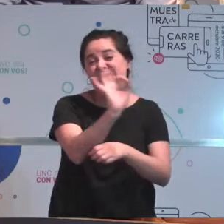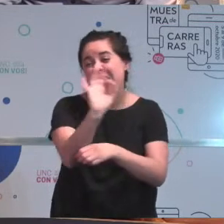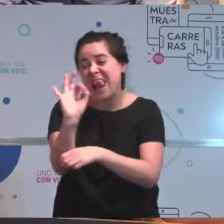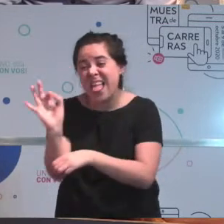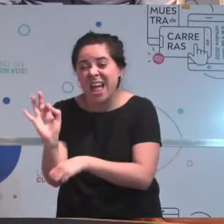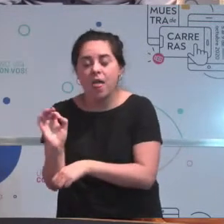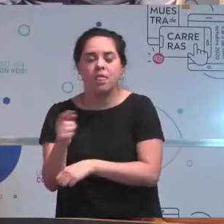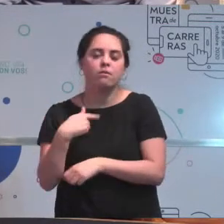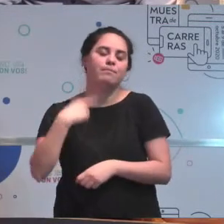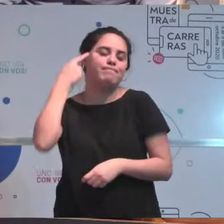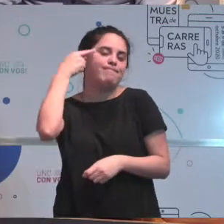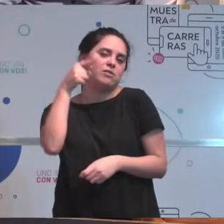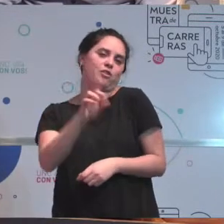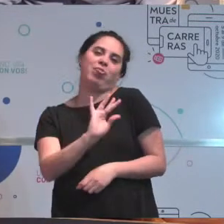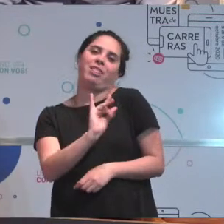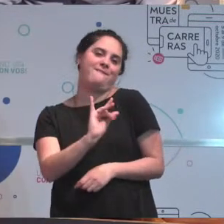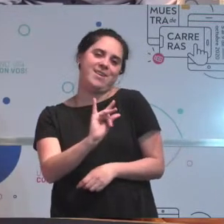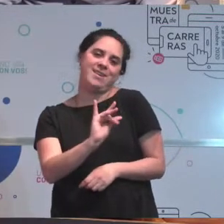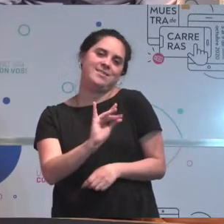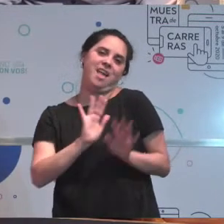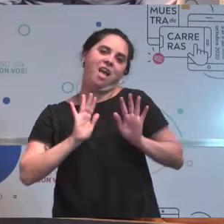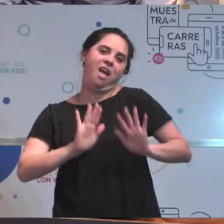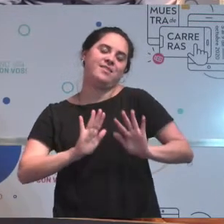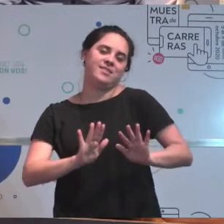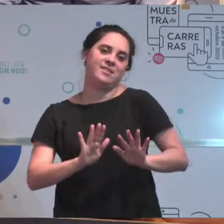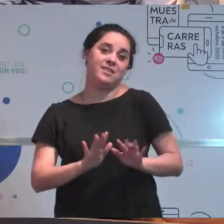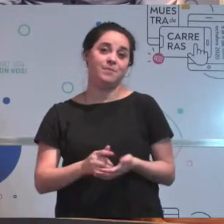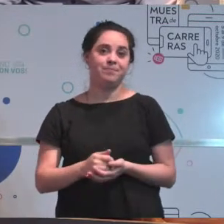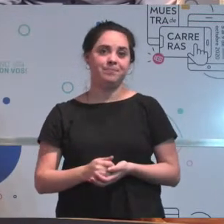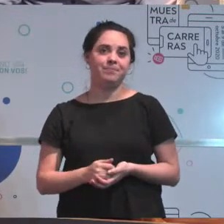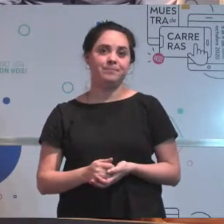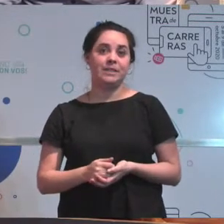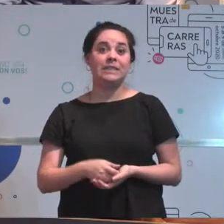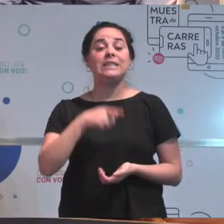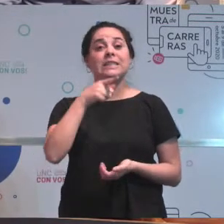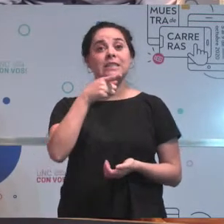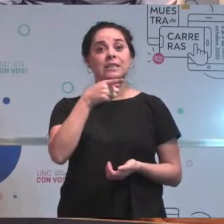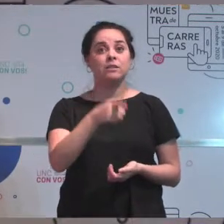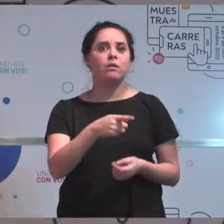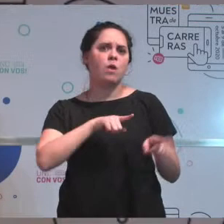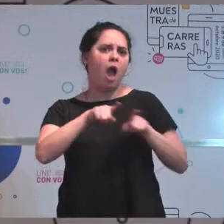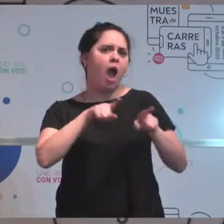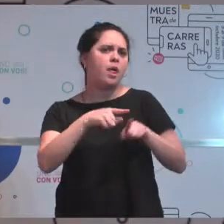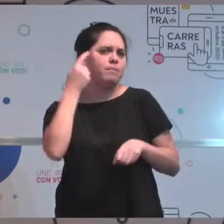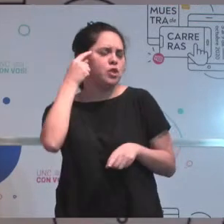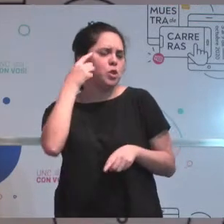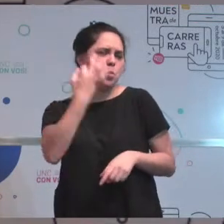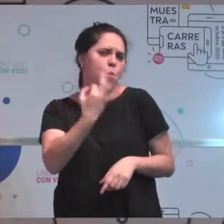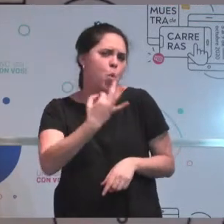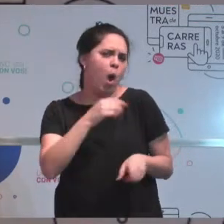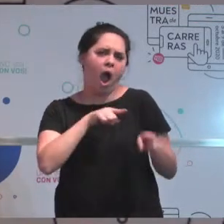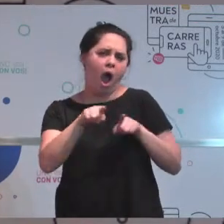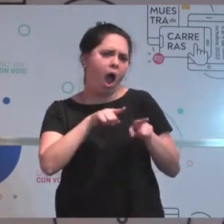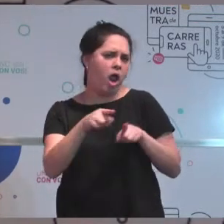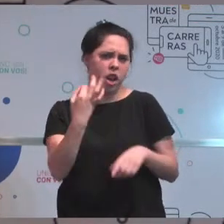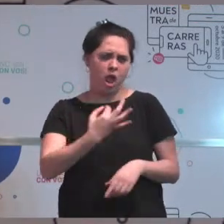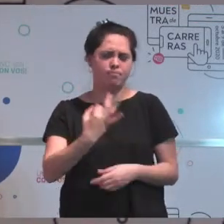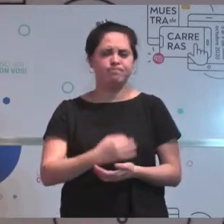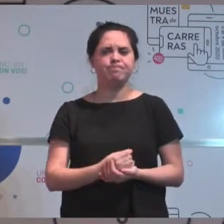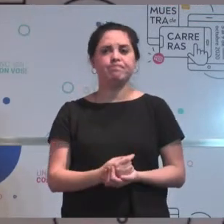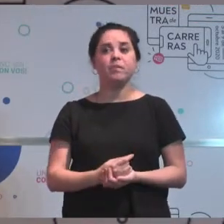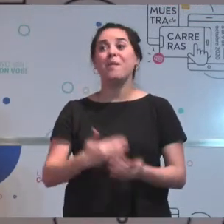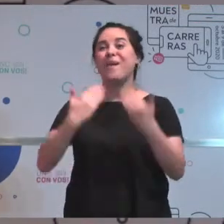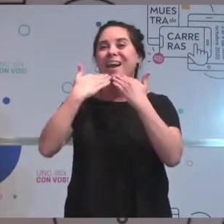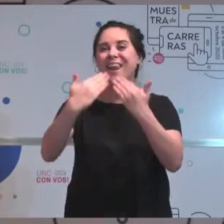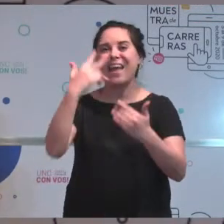Pero bueno, si te gusta por lo menos un par de cosas de ella, va a ser una muy buena carrera. Bien, bueno, les agradecemos a